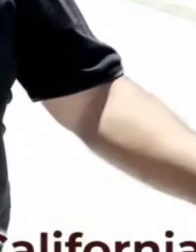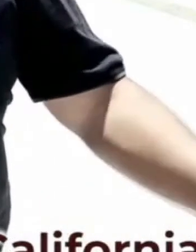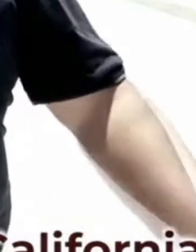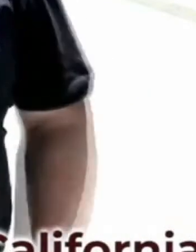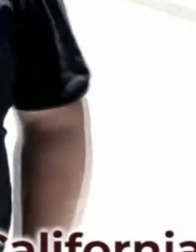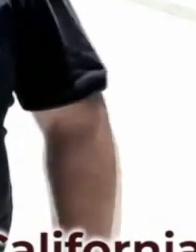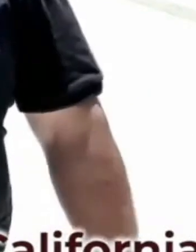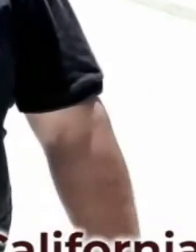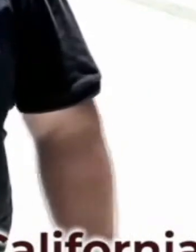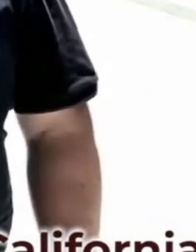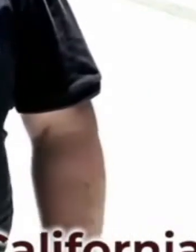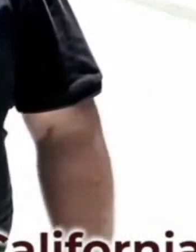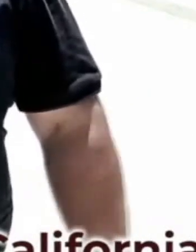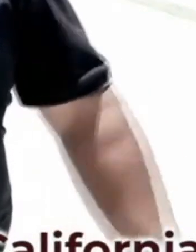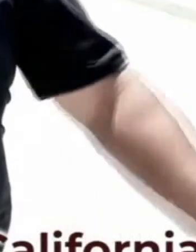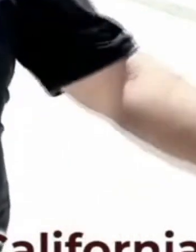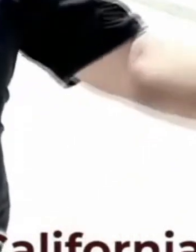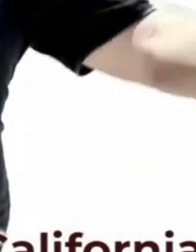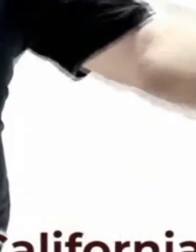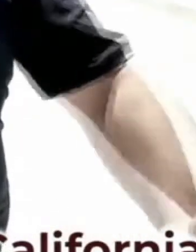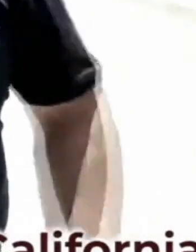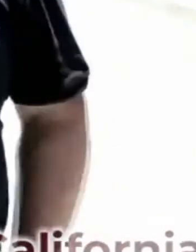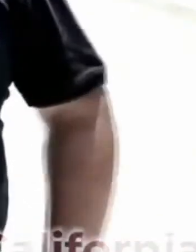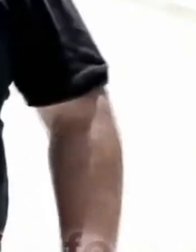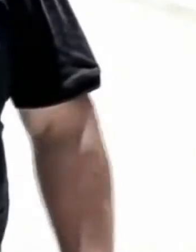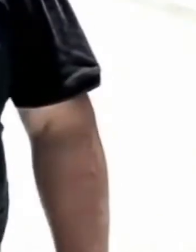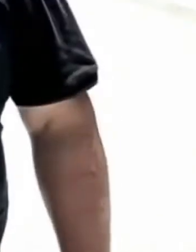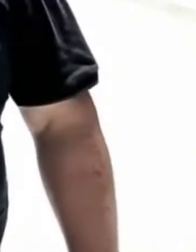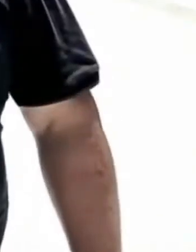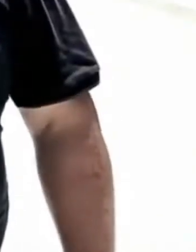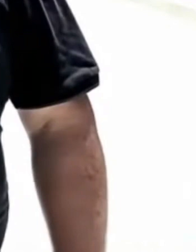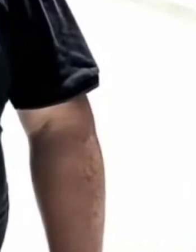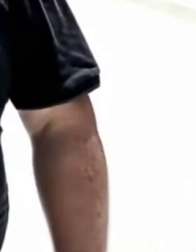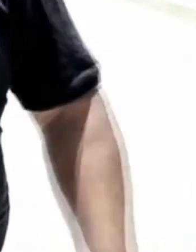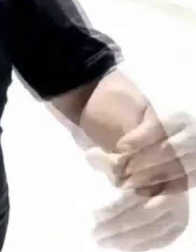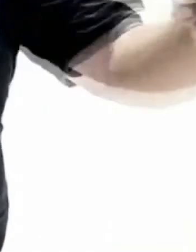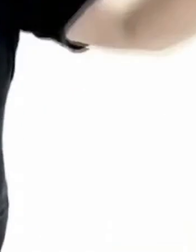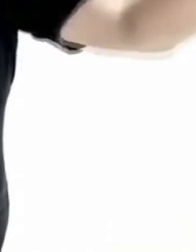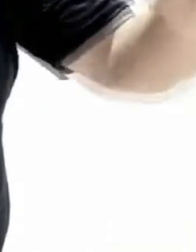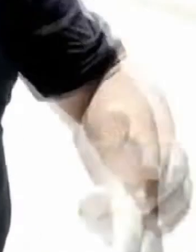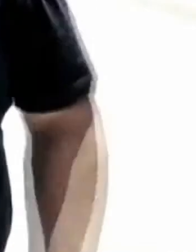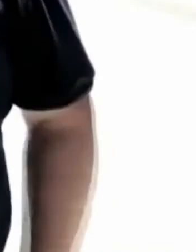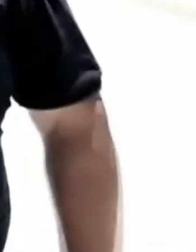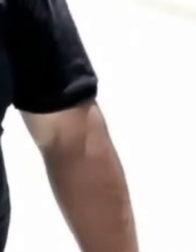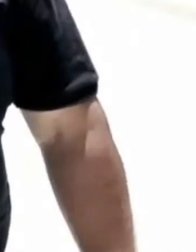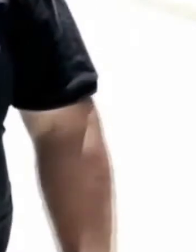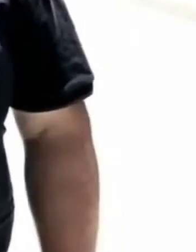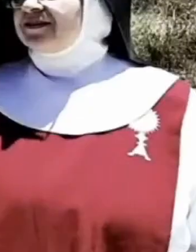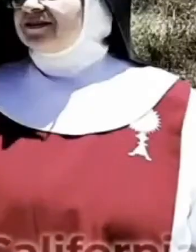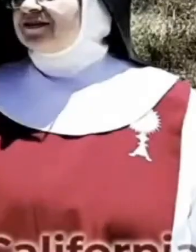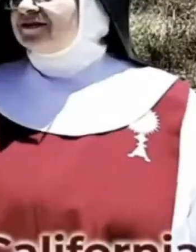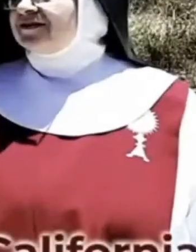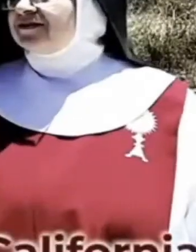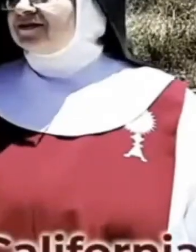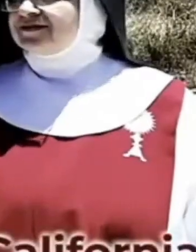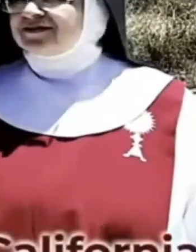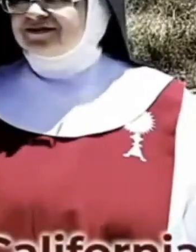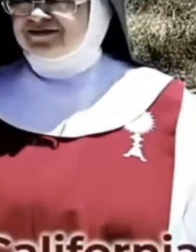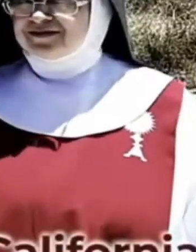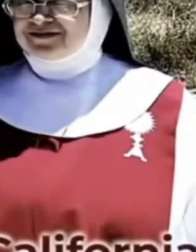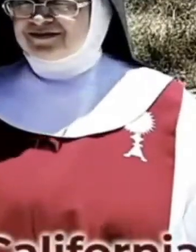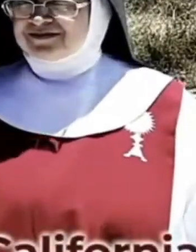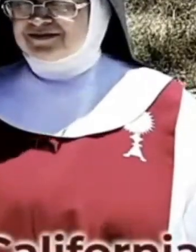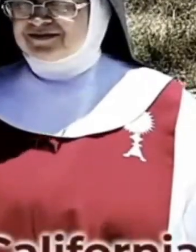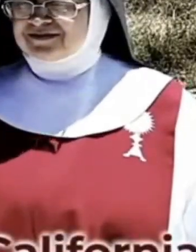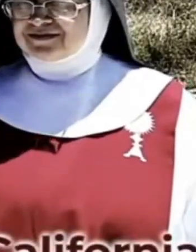y era pues mucho lodo difícil acceso tenemos para salir de la colonia Tenemos más